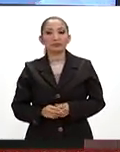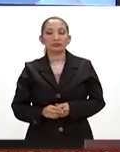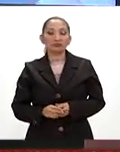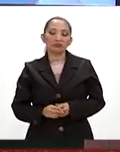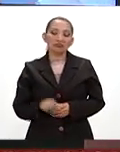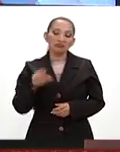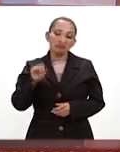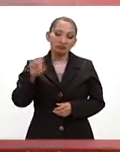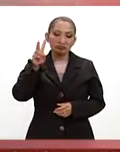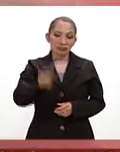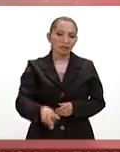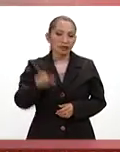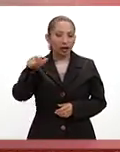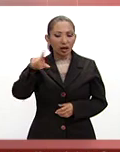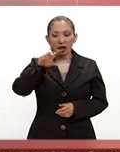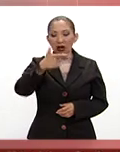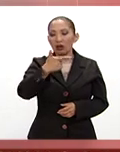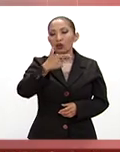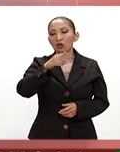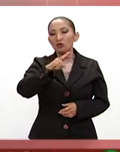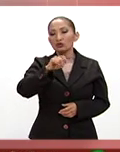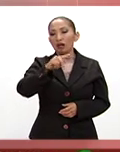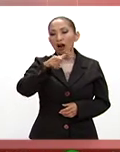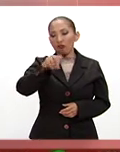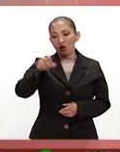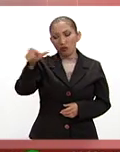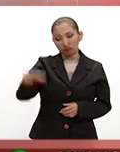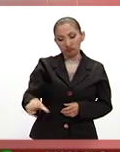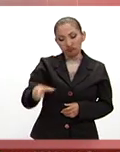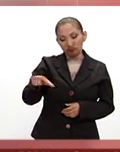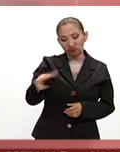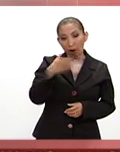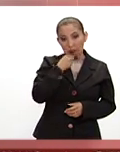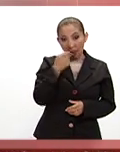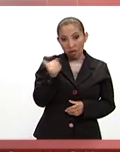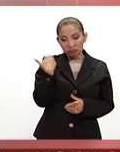Sí, mira, Gustavo es un atleta con una